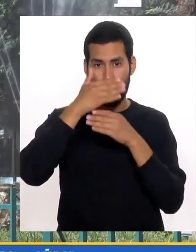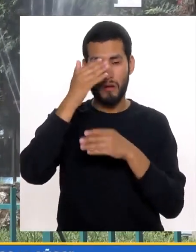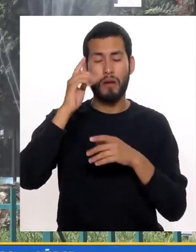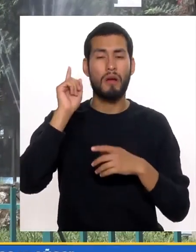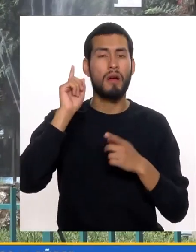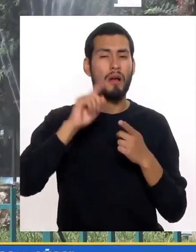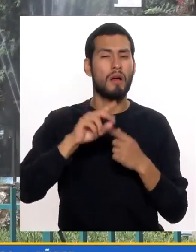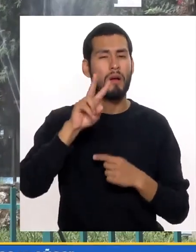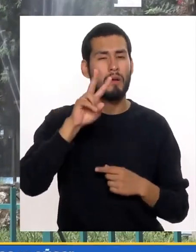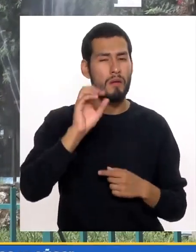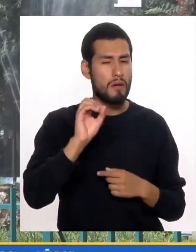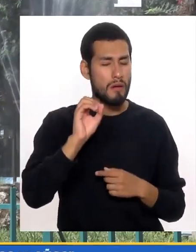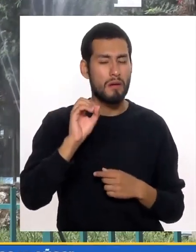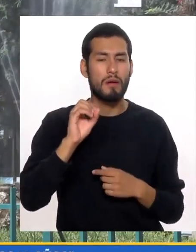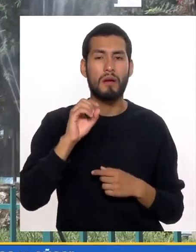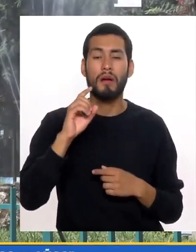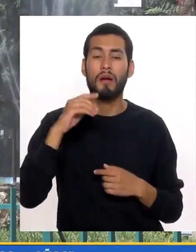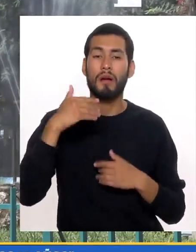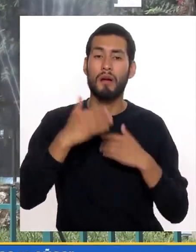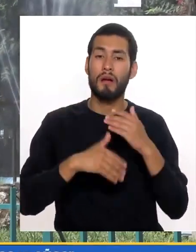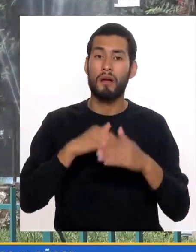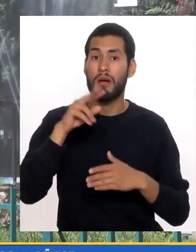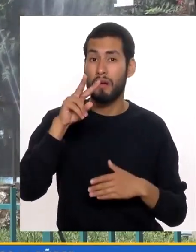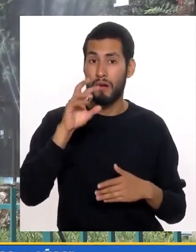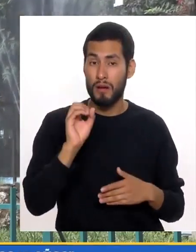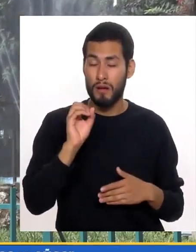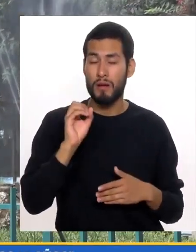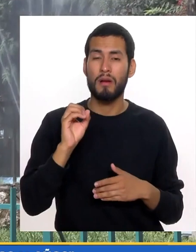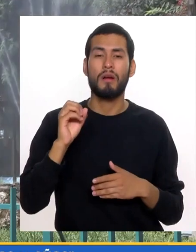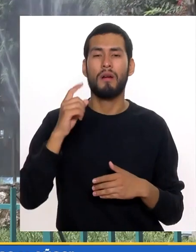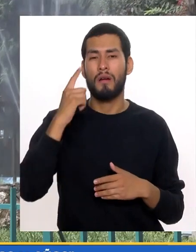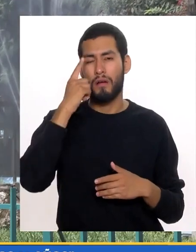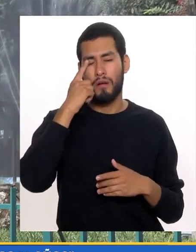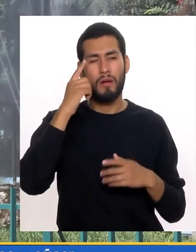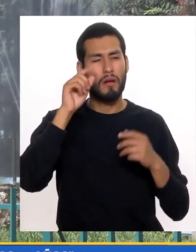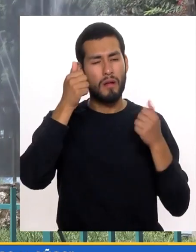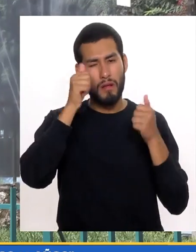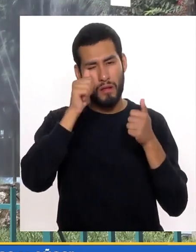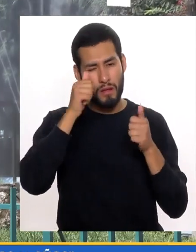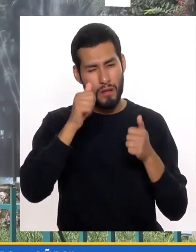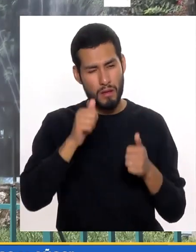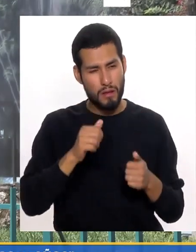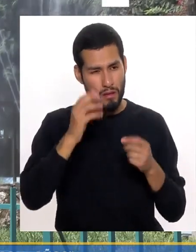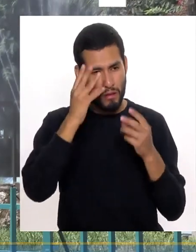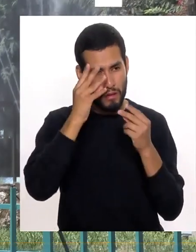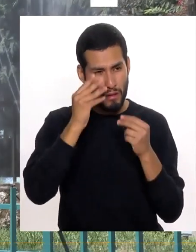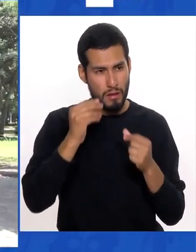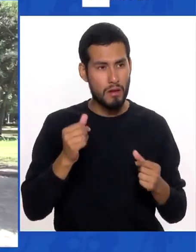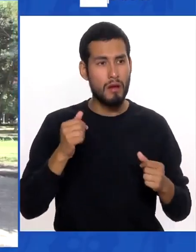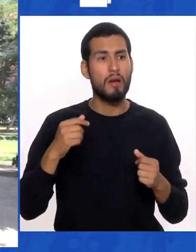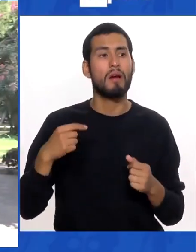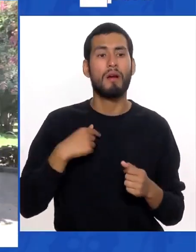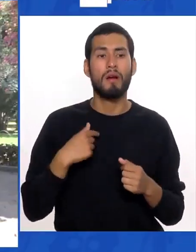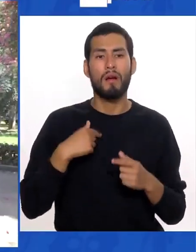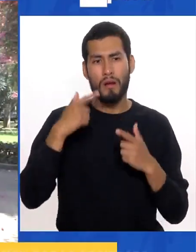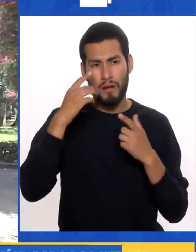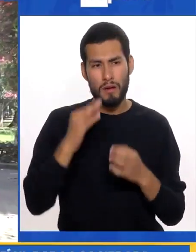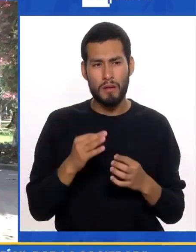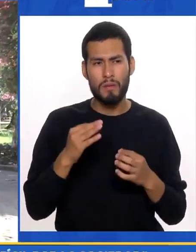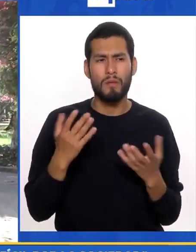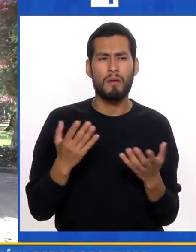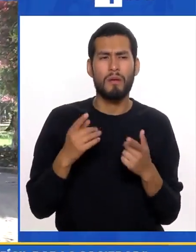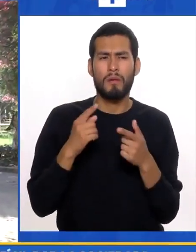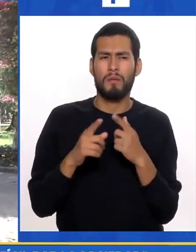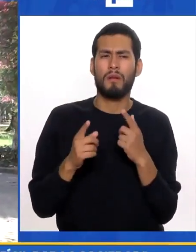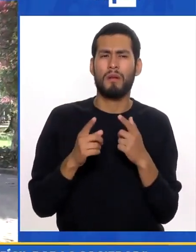Hasta los 20 años Y ya a partir De los 20 años La visión Fue bajando Decidí ser